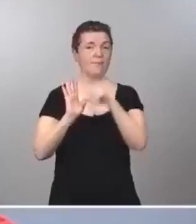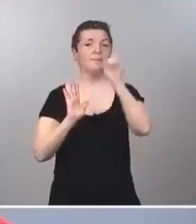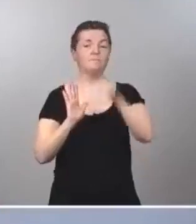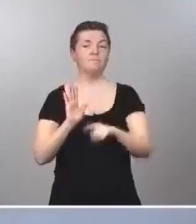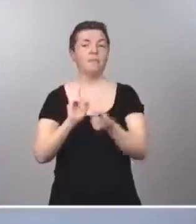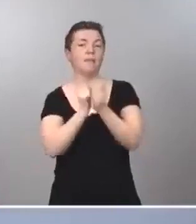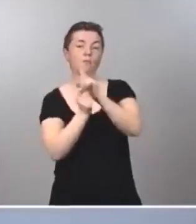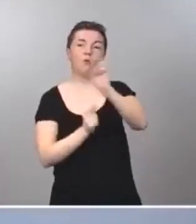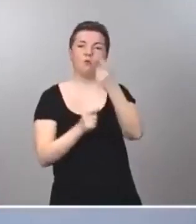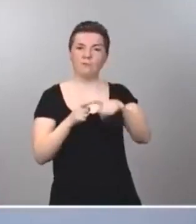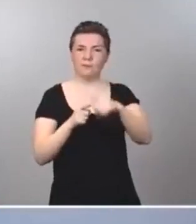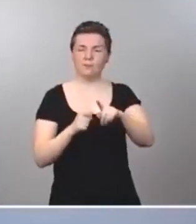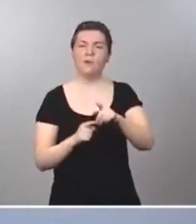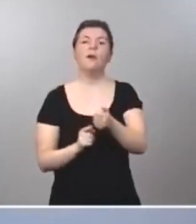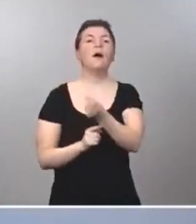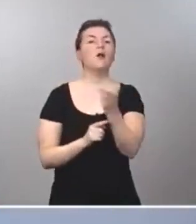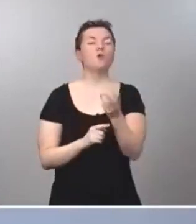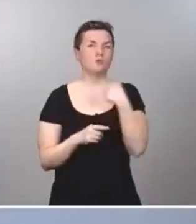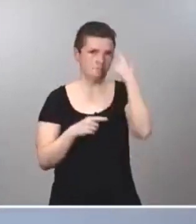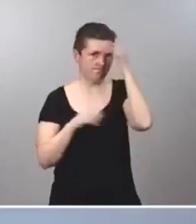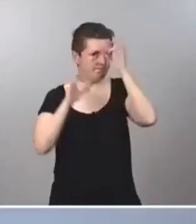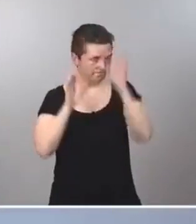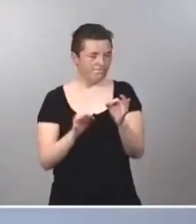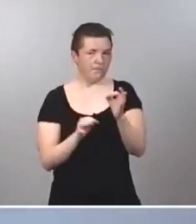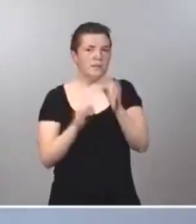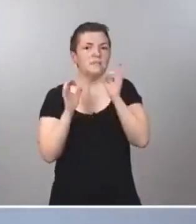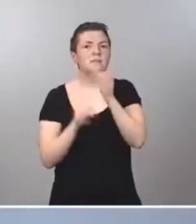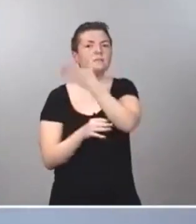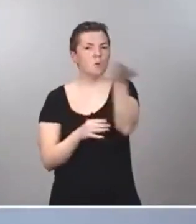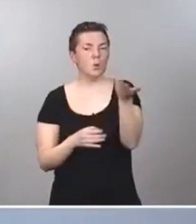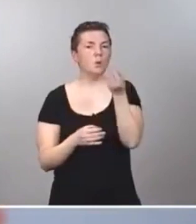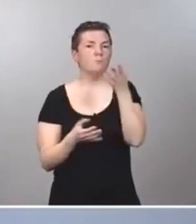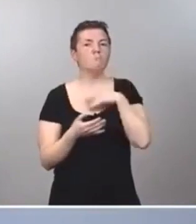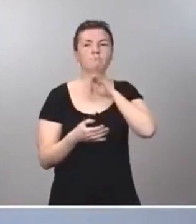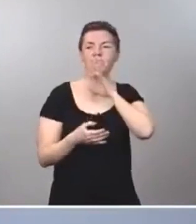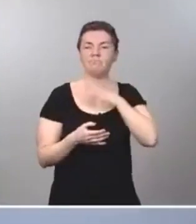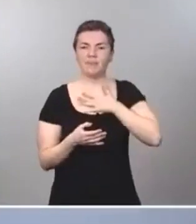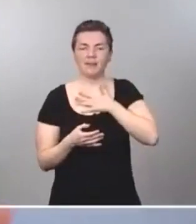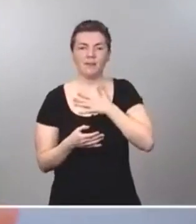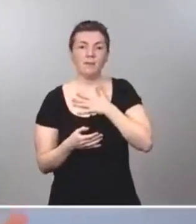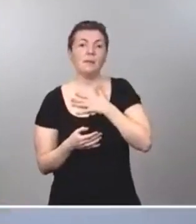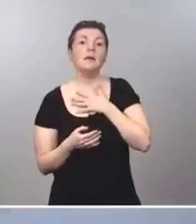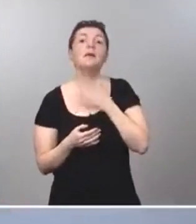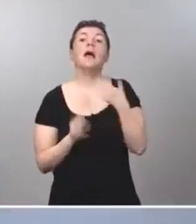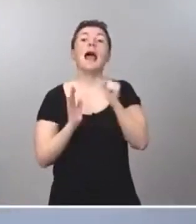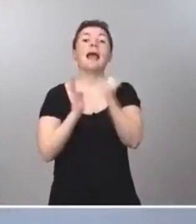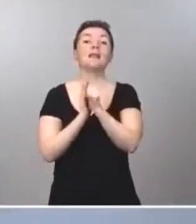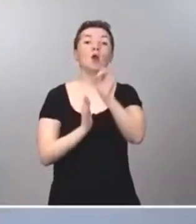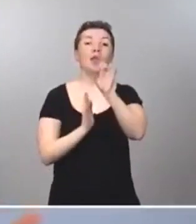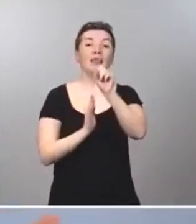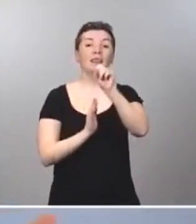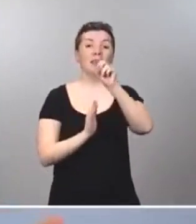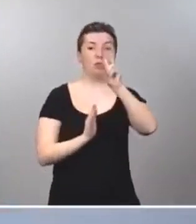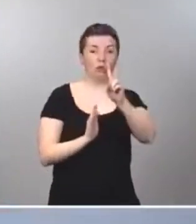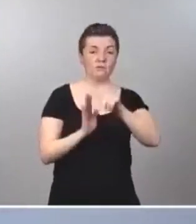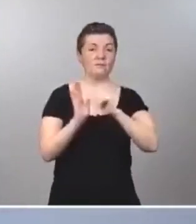algunos que también estoy convencida que van a ser muy bienvenidos. Si le digo que suprimimos el artículo 15.2 de la ley